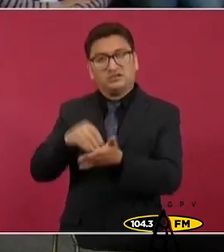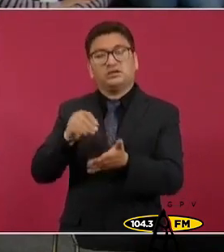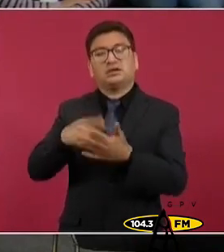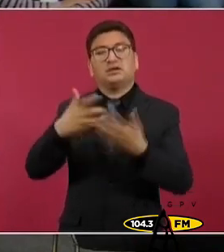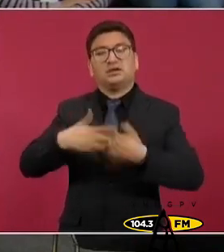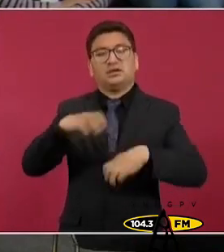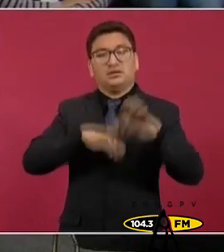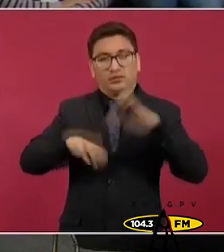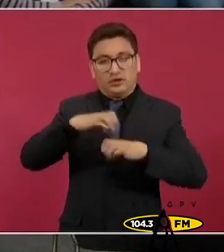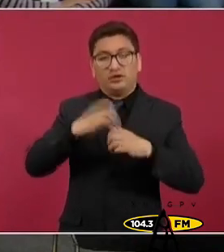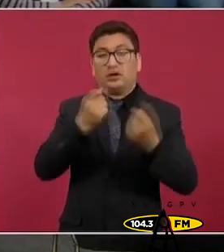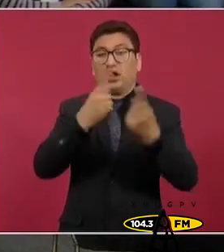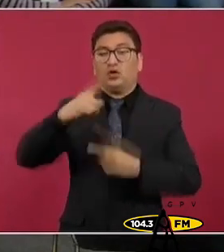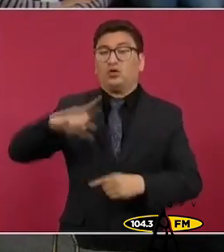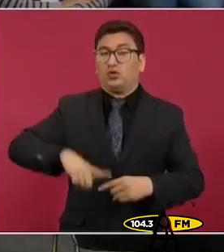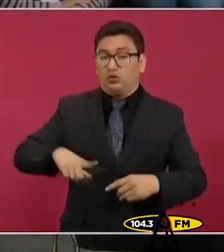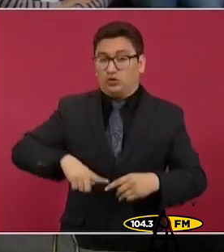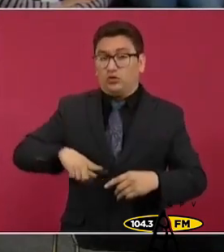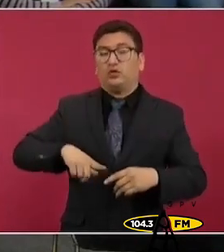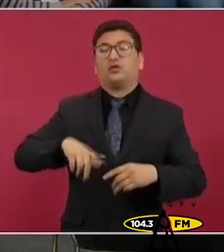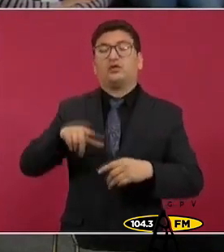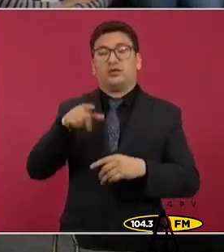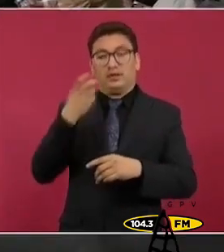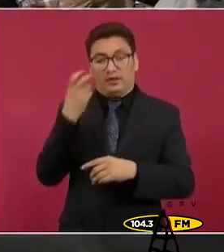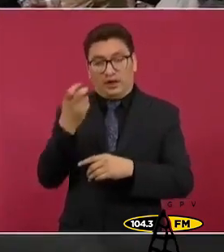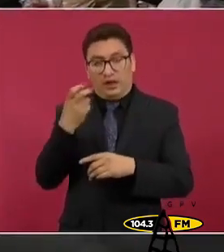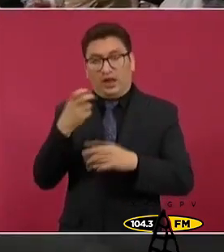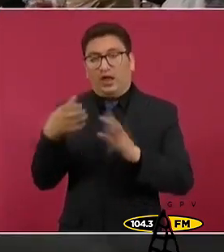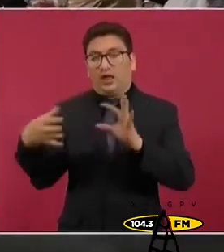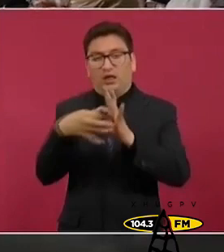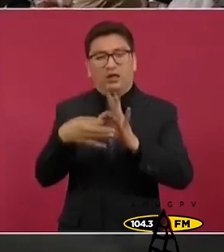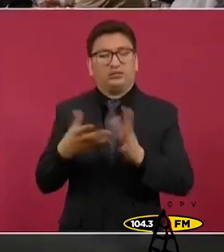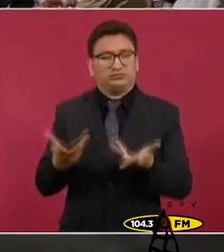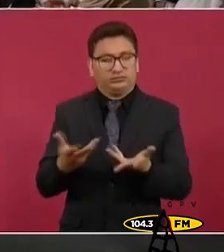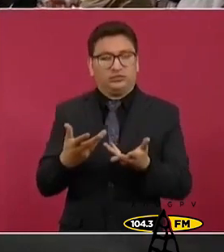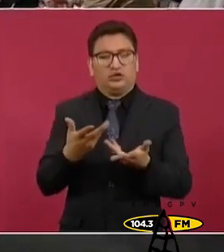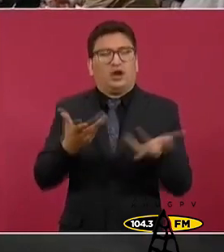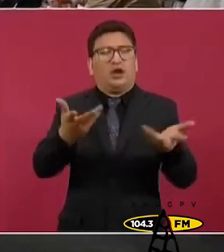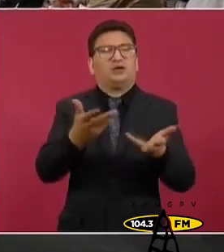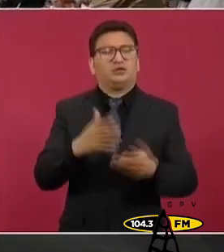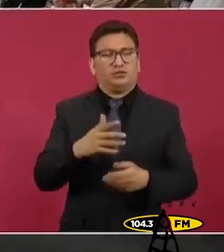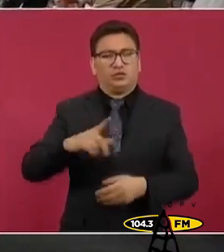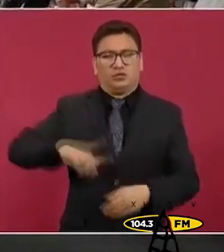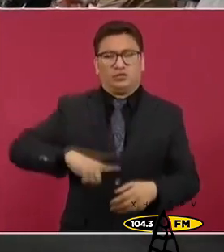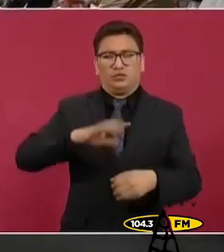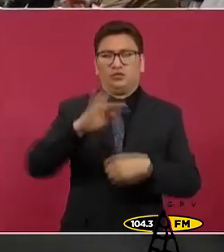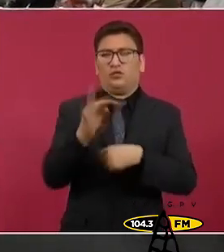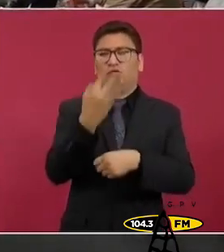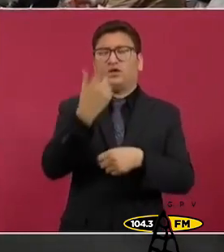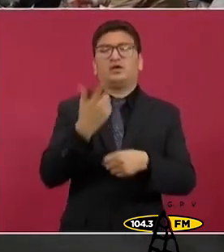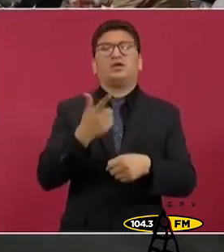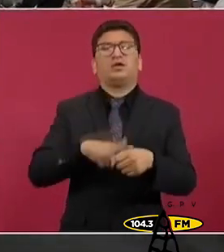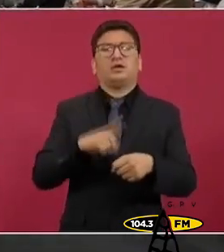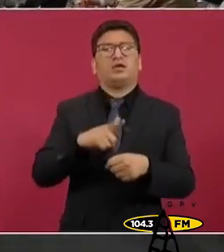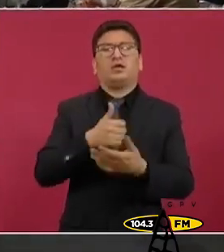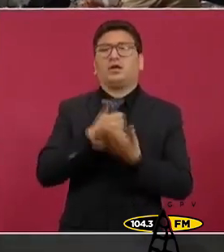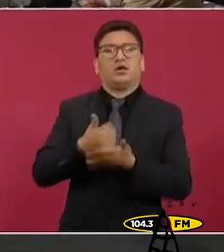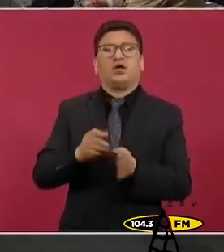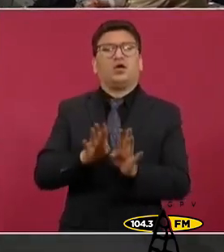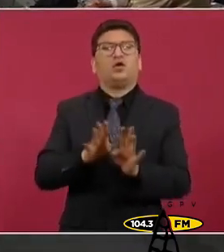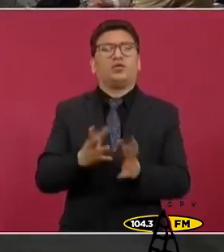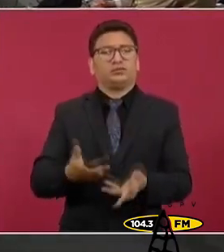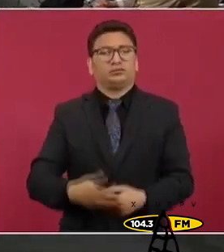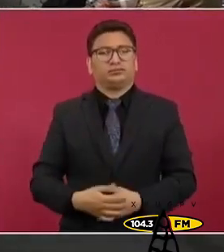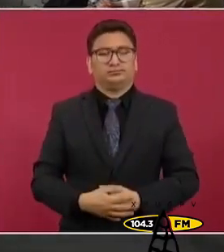corrupción en Jalisco, que continúa entre empresarios y funcionarios coludidos con el poder. ¿De qué manera el gobierno